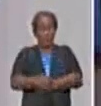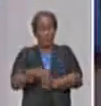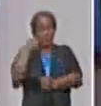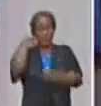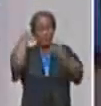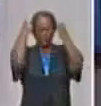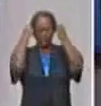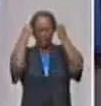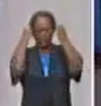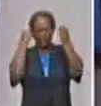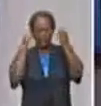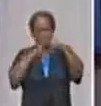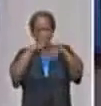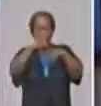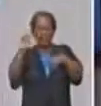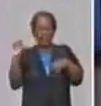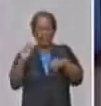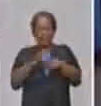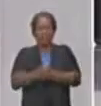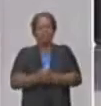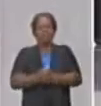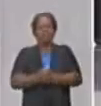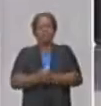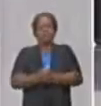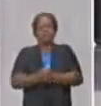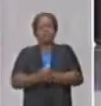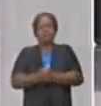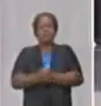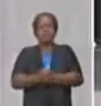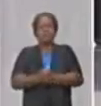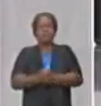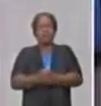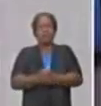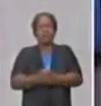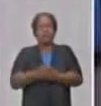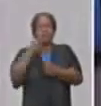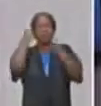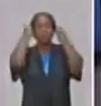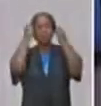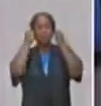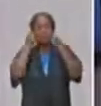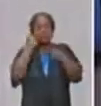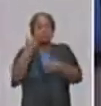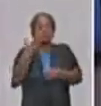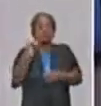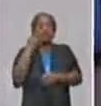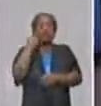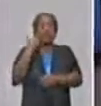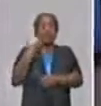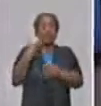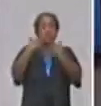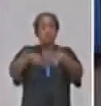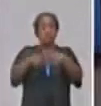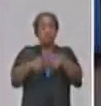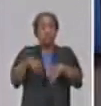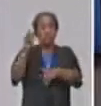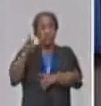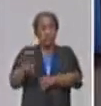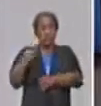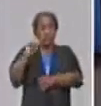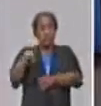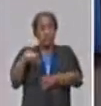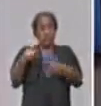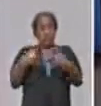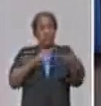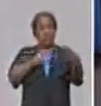revisando estos temas. Rodrigo, ¿estuvo nosotros aquí? Se empieza a ver un interés también de productores. Esto es muy importante. Aquí hay un